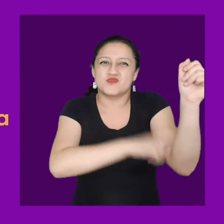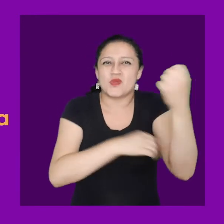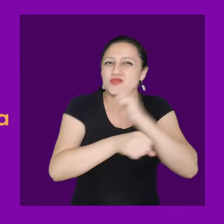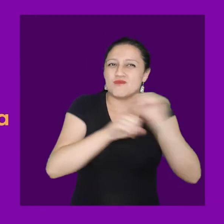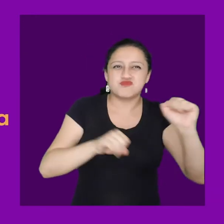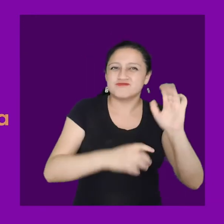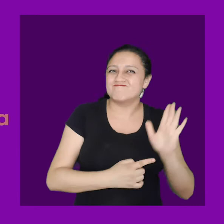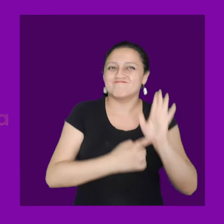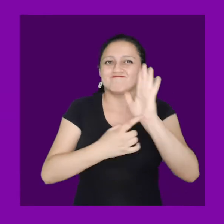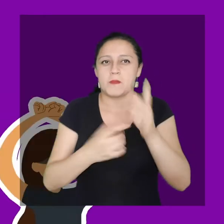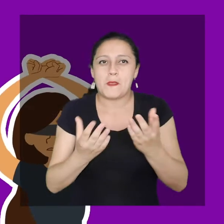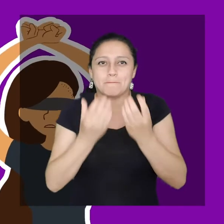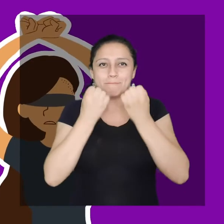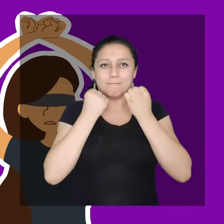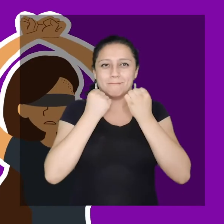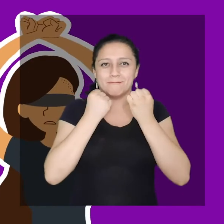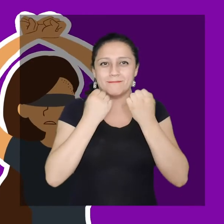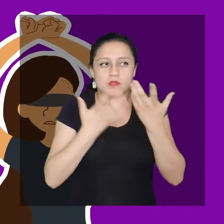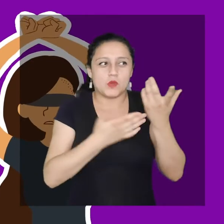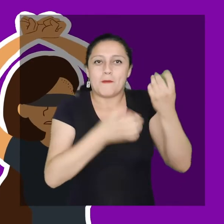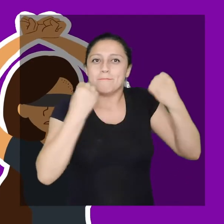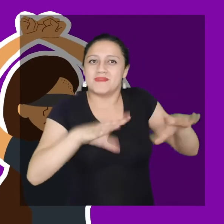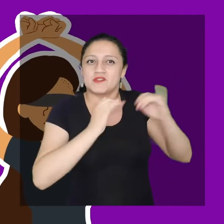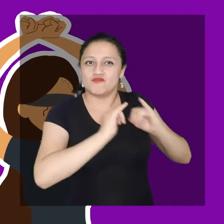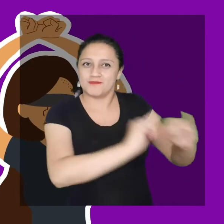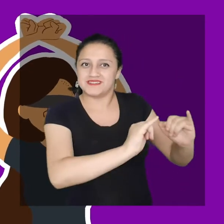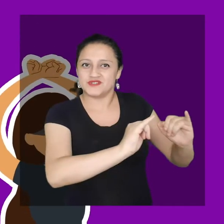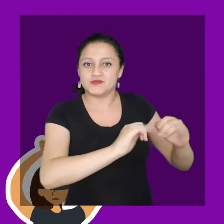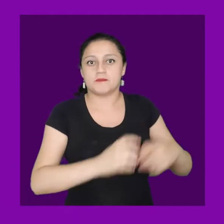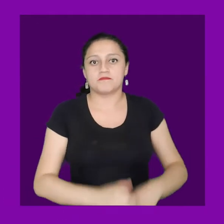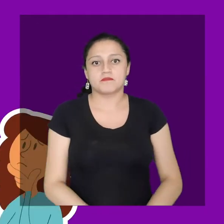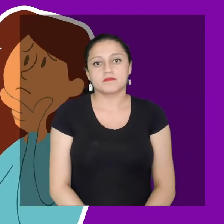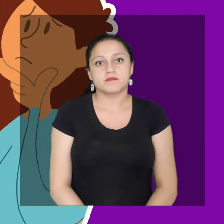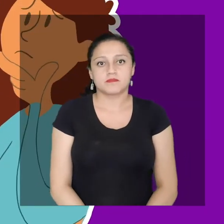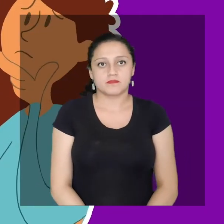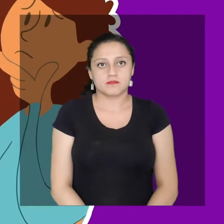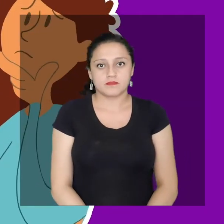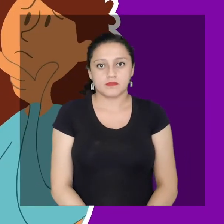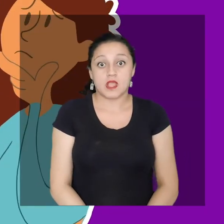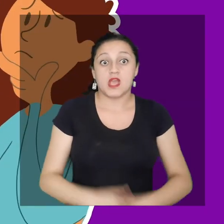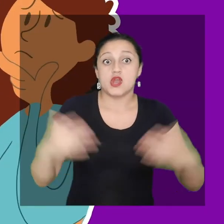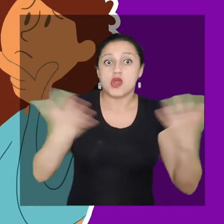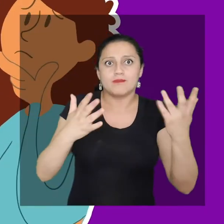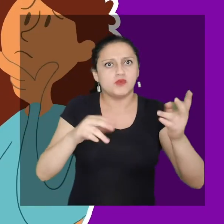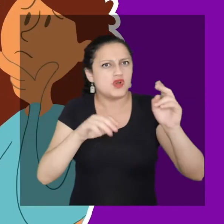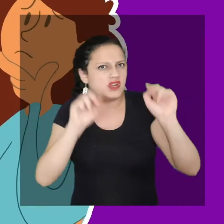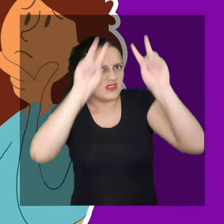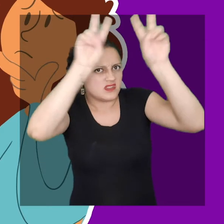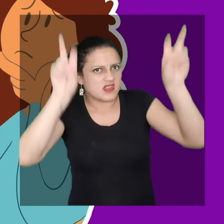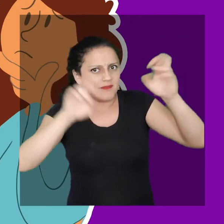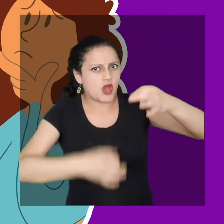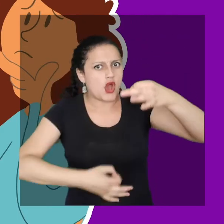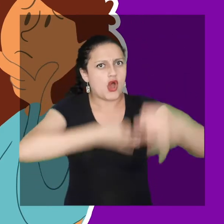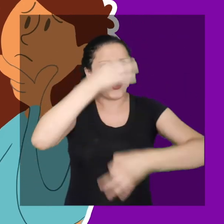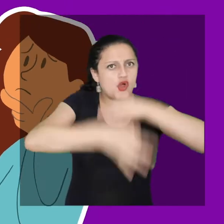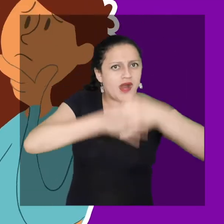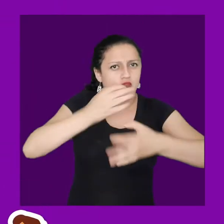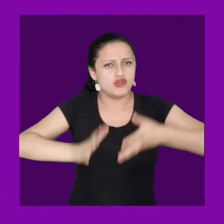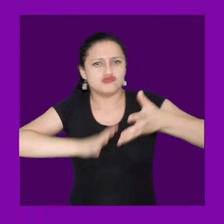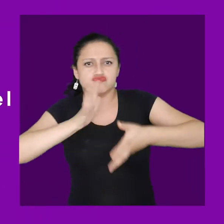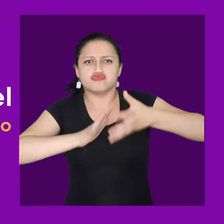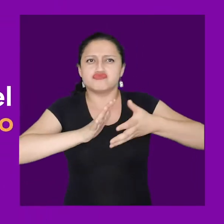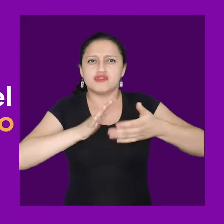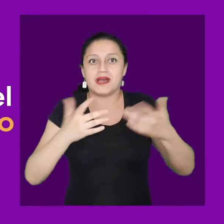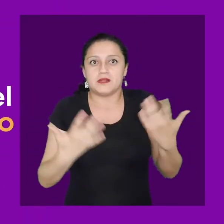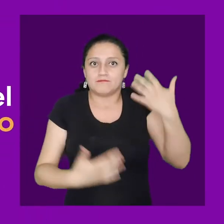historia reciente o pasada que no detentan el poder. Pero, ¿cómo podemos acercarnos a la oralidad? Las